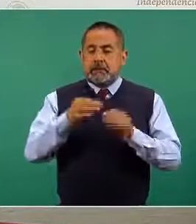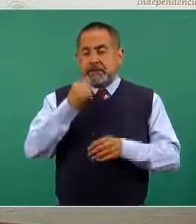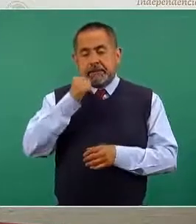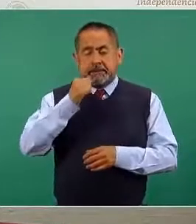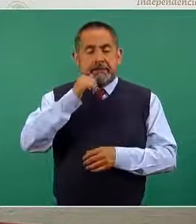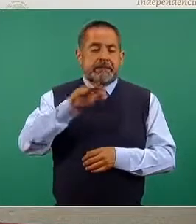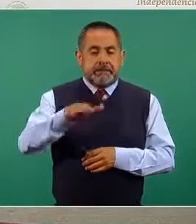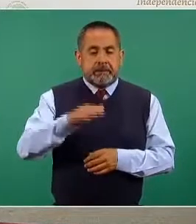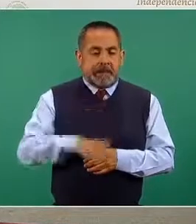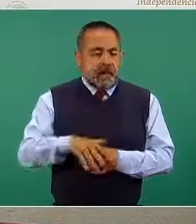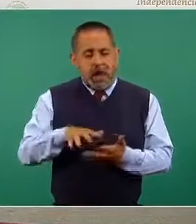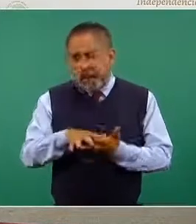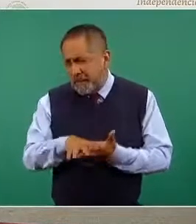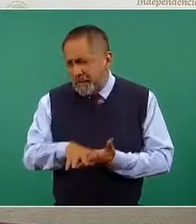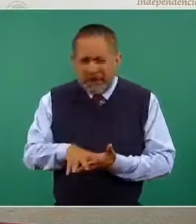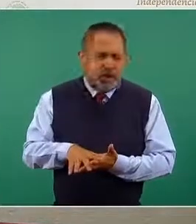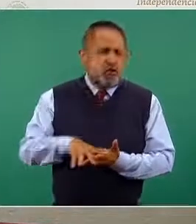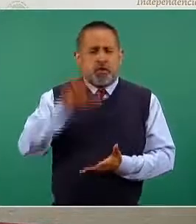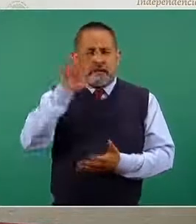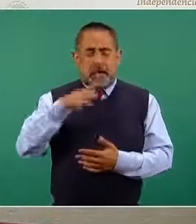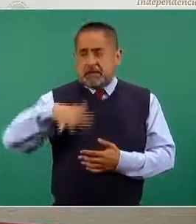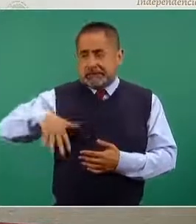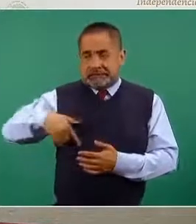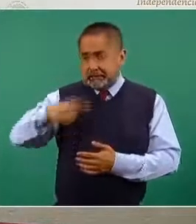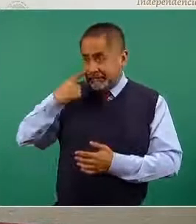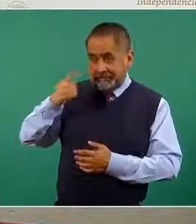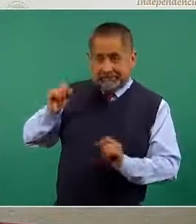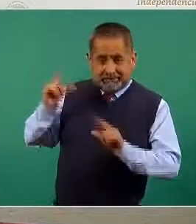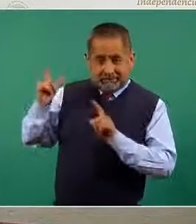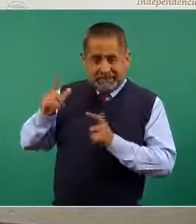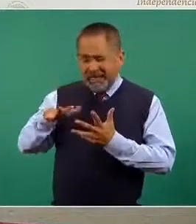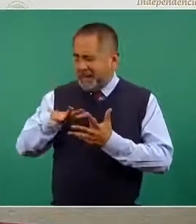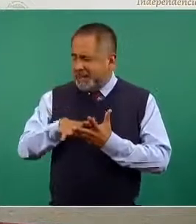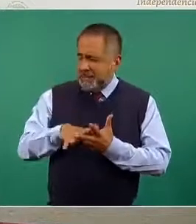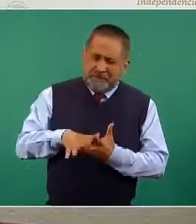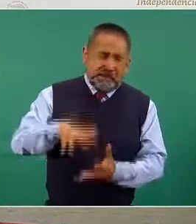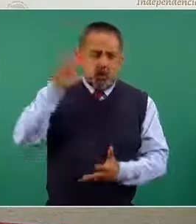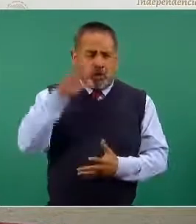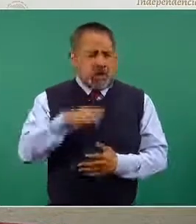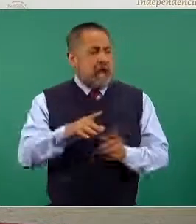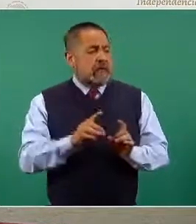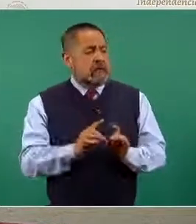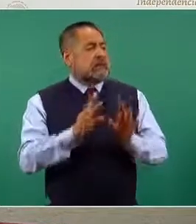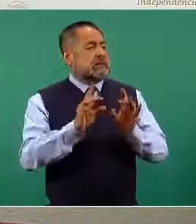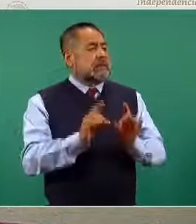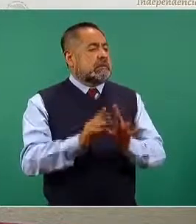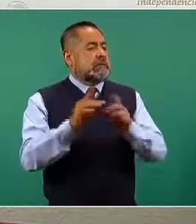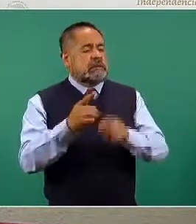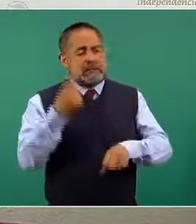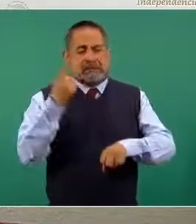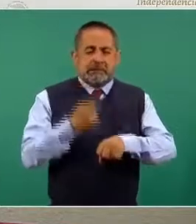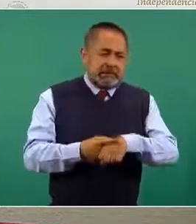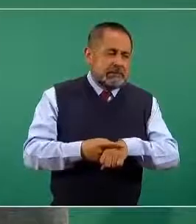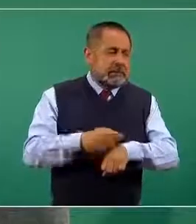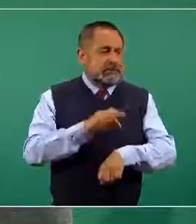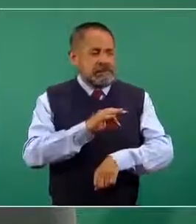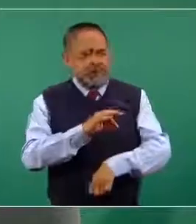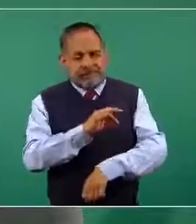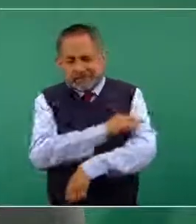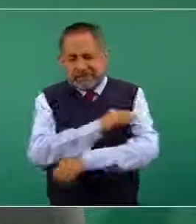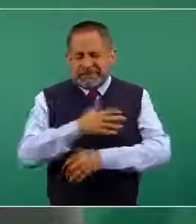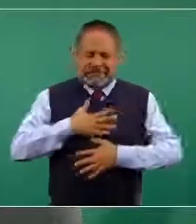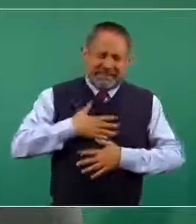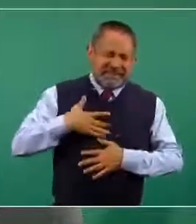regularmente la mayoría, como ya lo vimos, de estos eventos supuestamente atribuibles a la vacunación